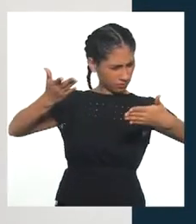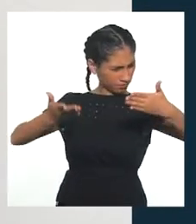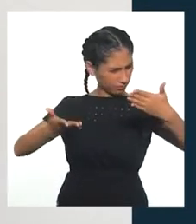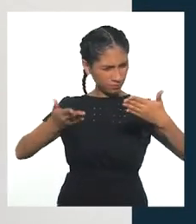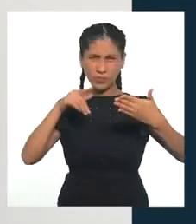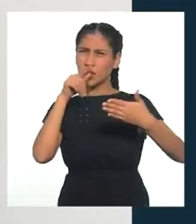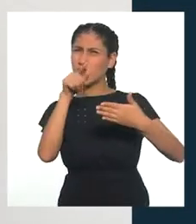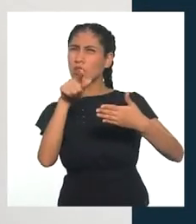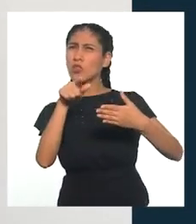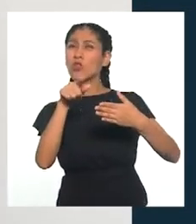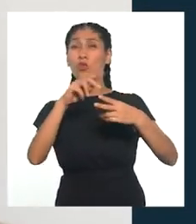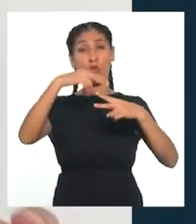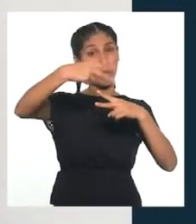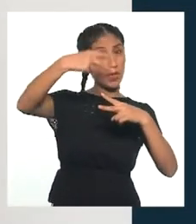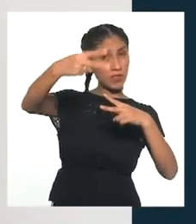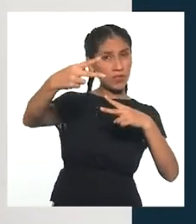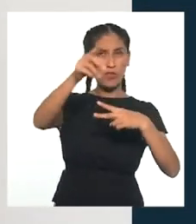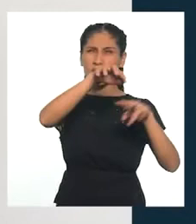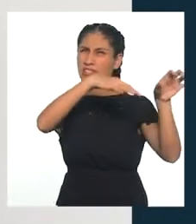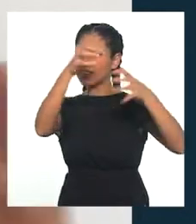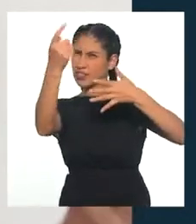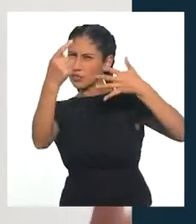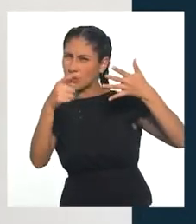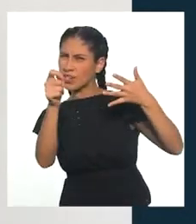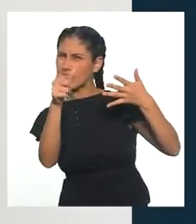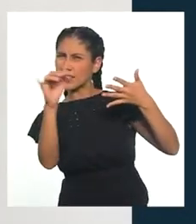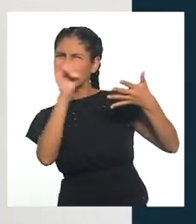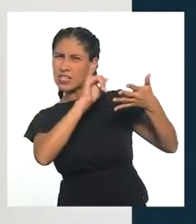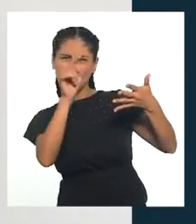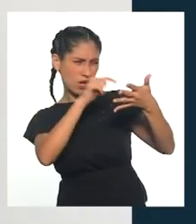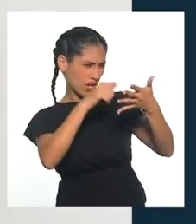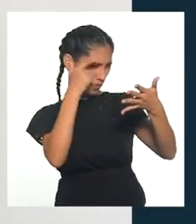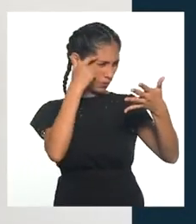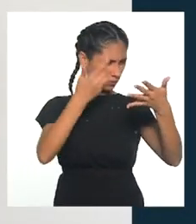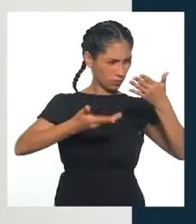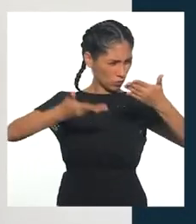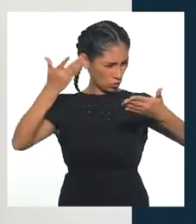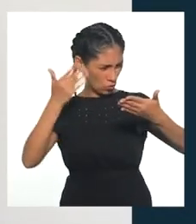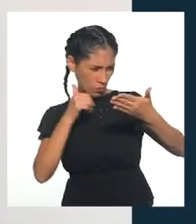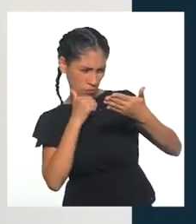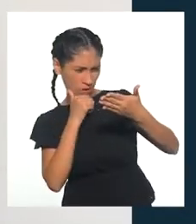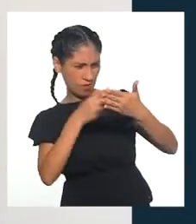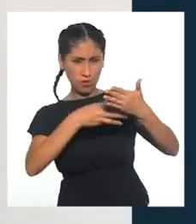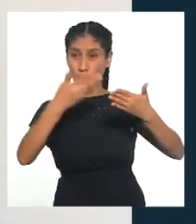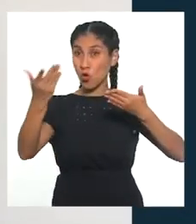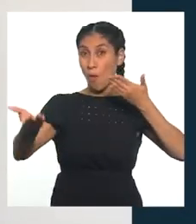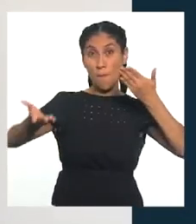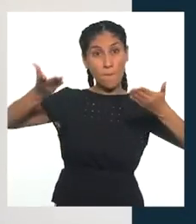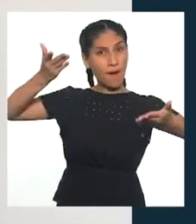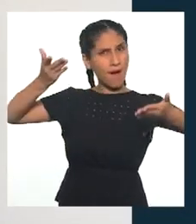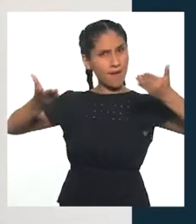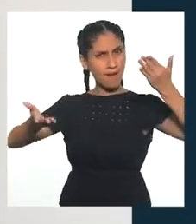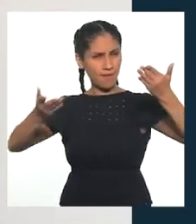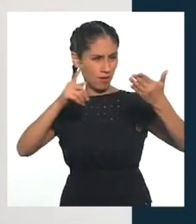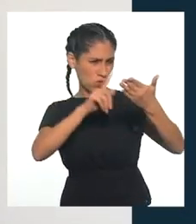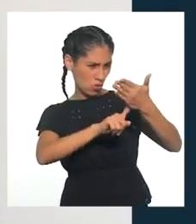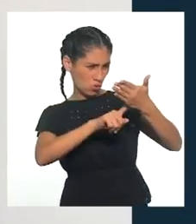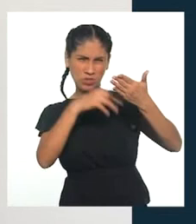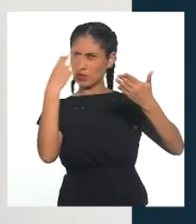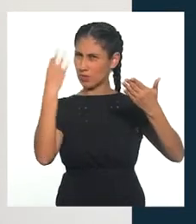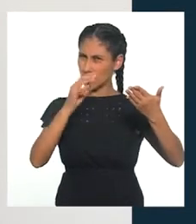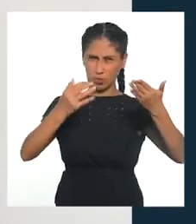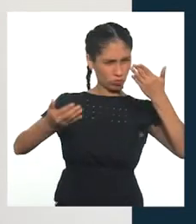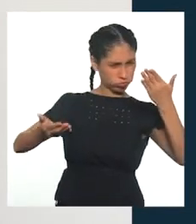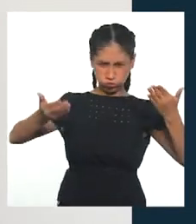en su localidad, o en otras ciudades del país, o en otras ciudades del mundo. Entonces, de esa manera, cuando comparas una y otra